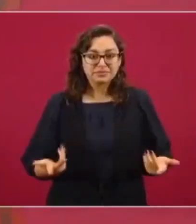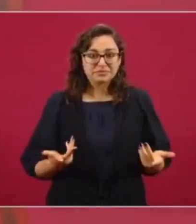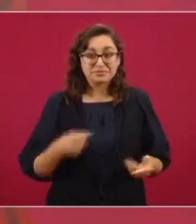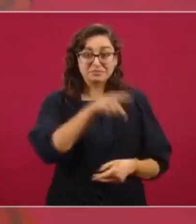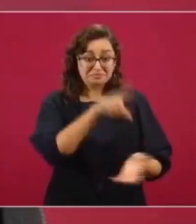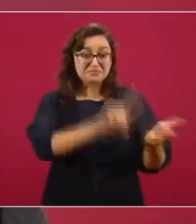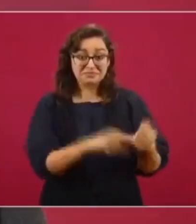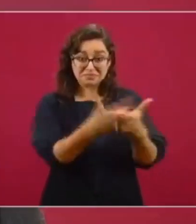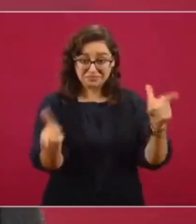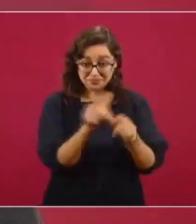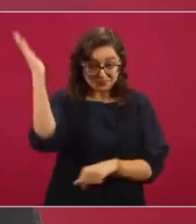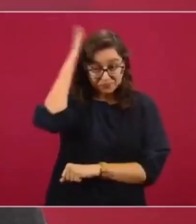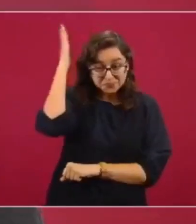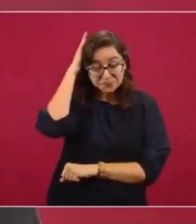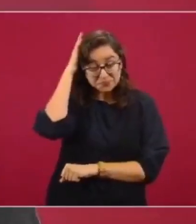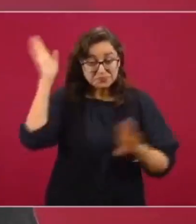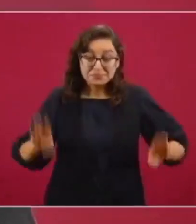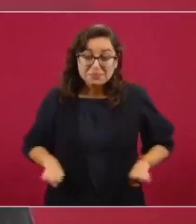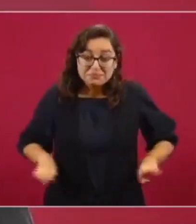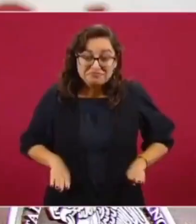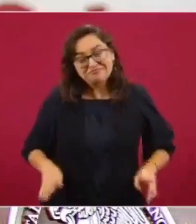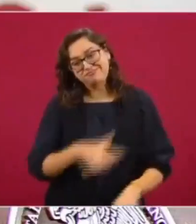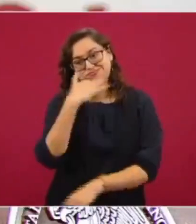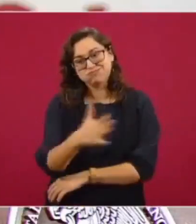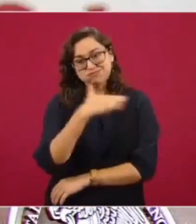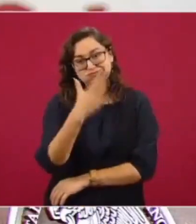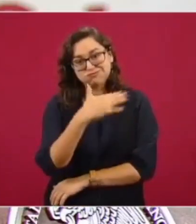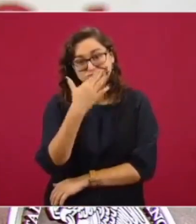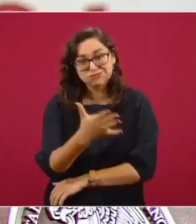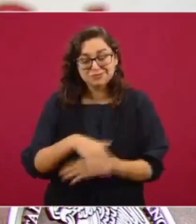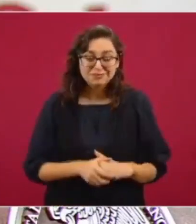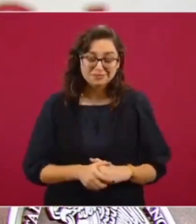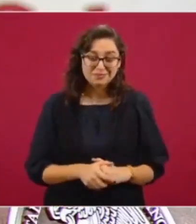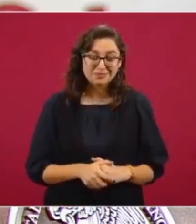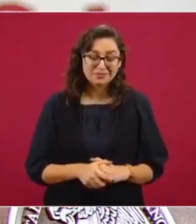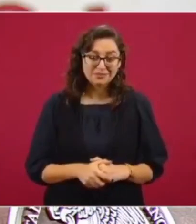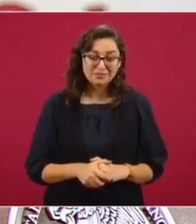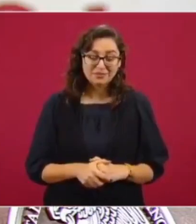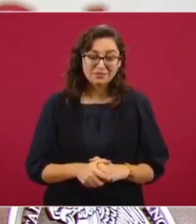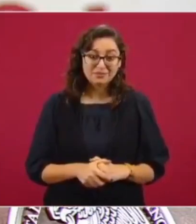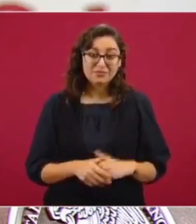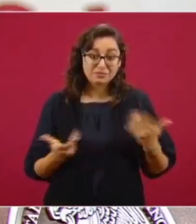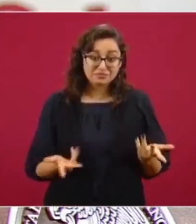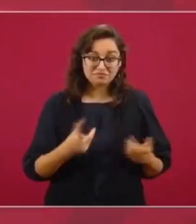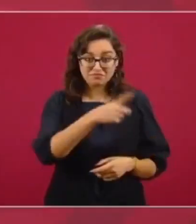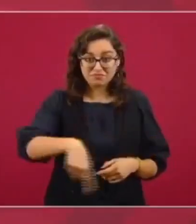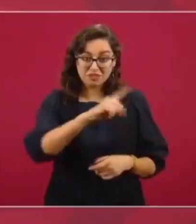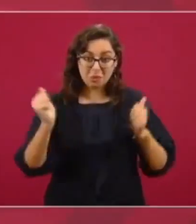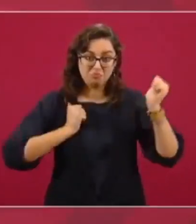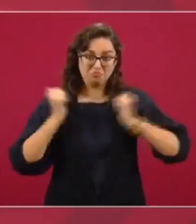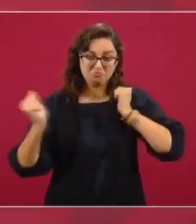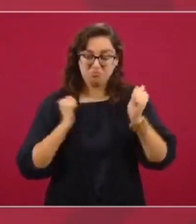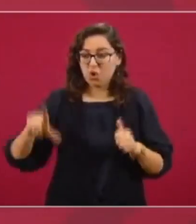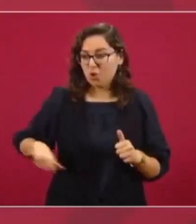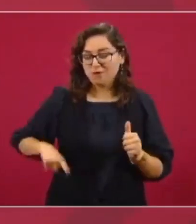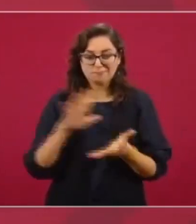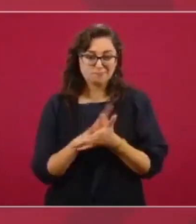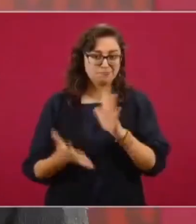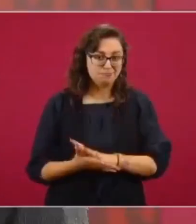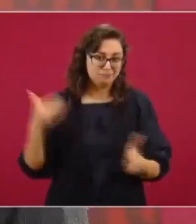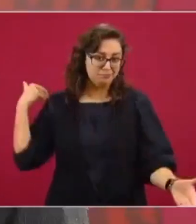grupo se han caracterizado por la corrupción y sobre todo por sacar provecho al amparo del poder público.